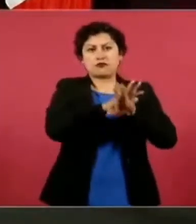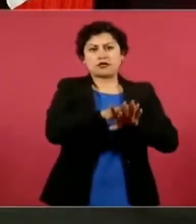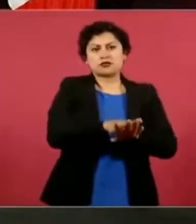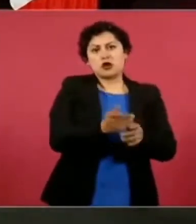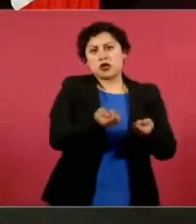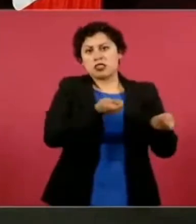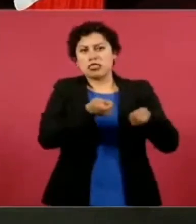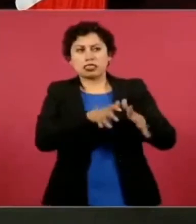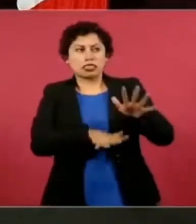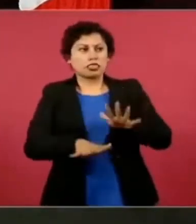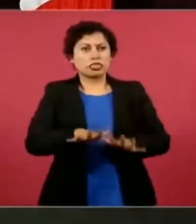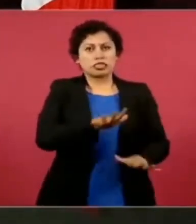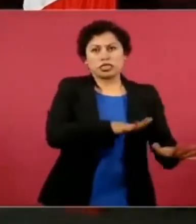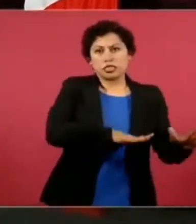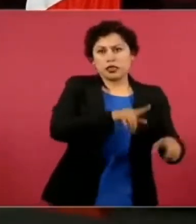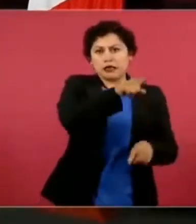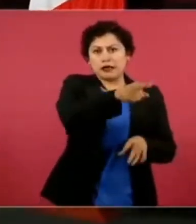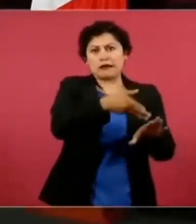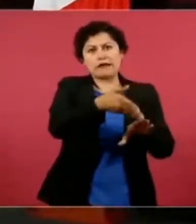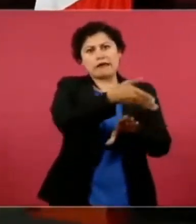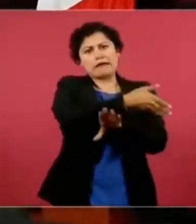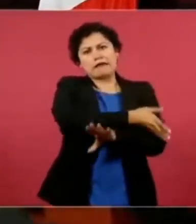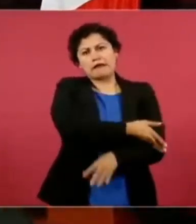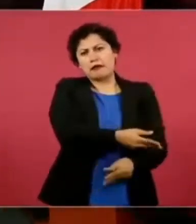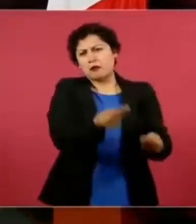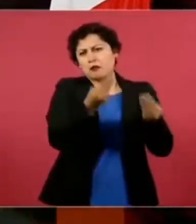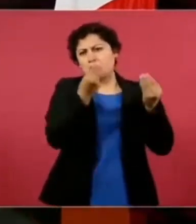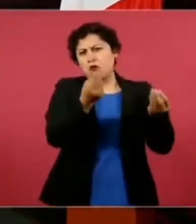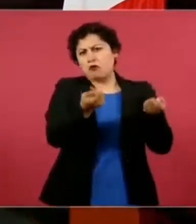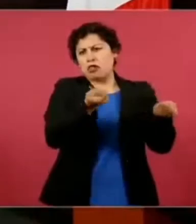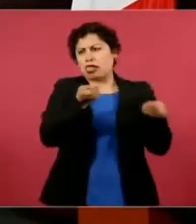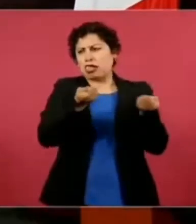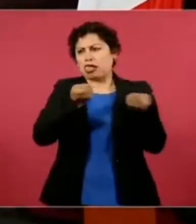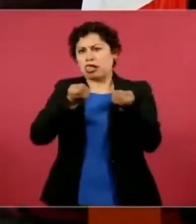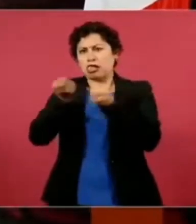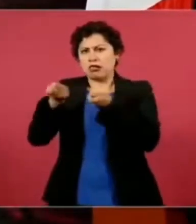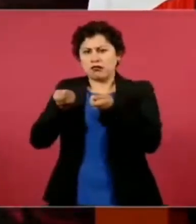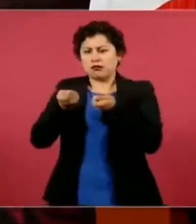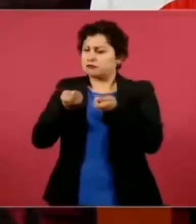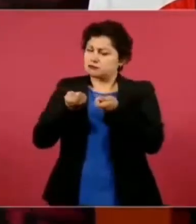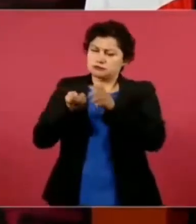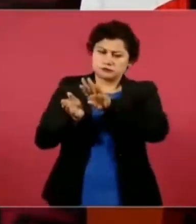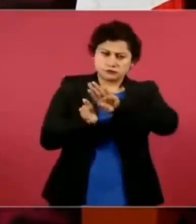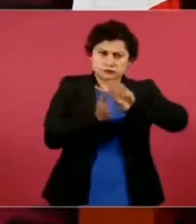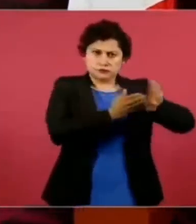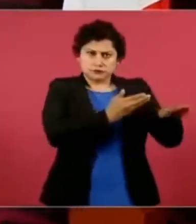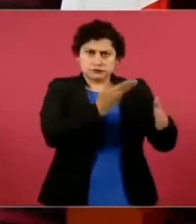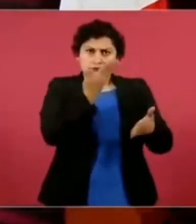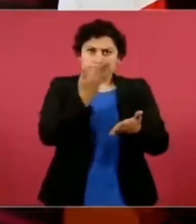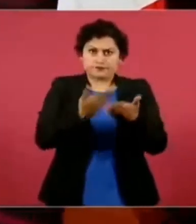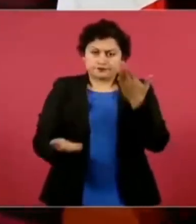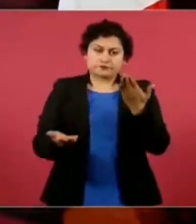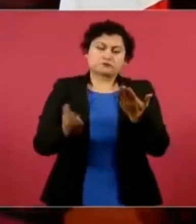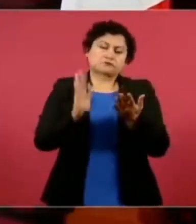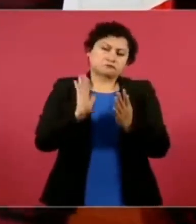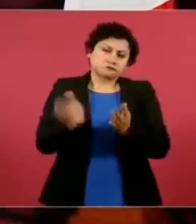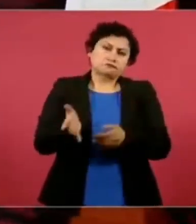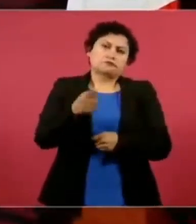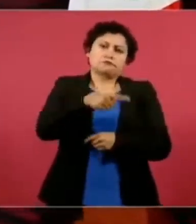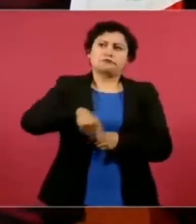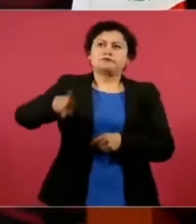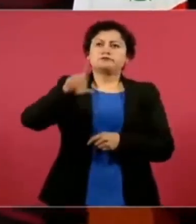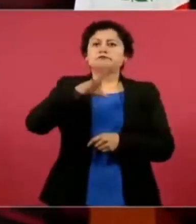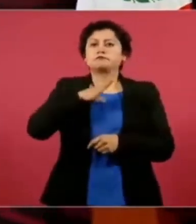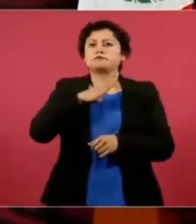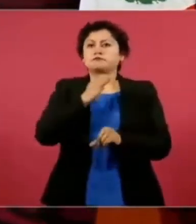que han dominado en nuestro país y que ahora que están las redes sociales y